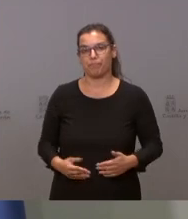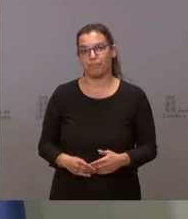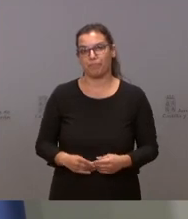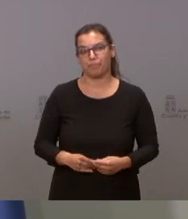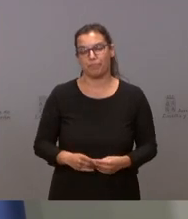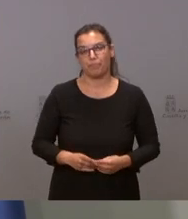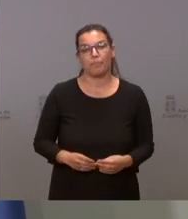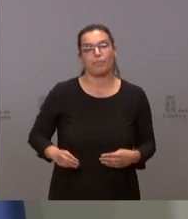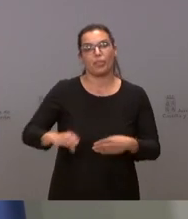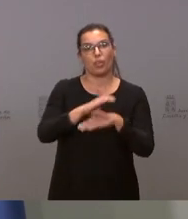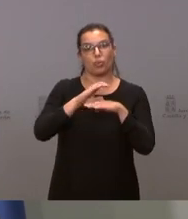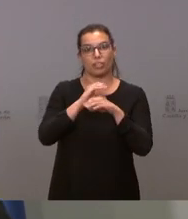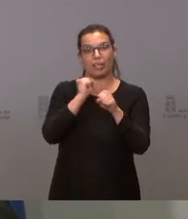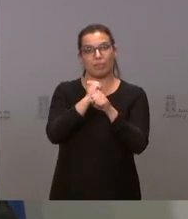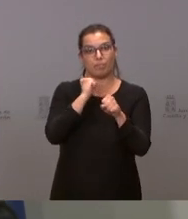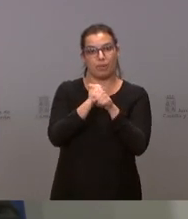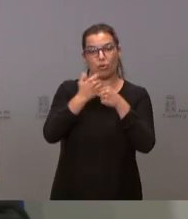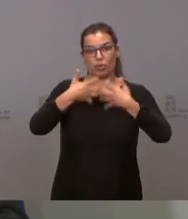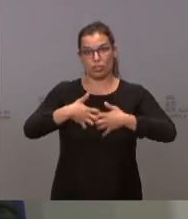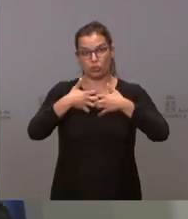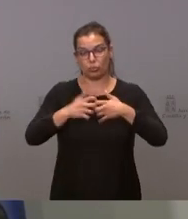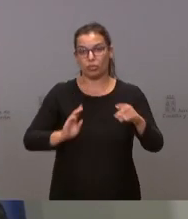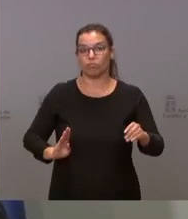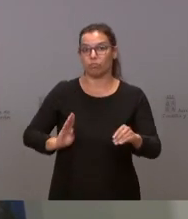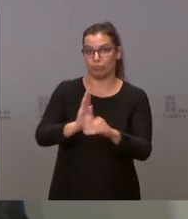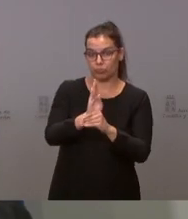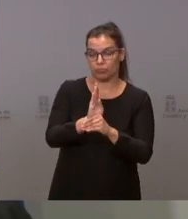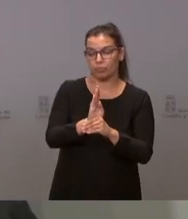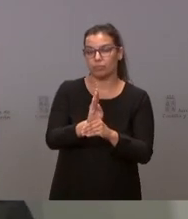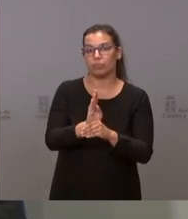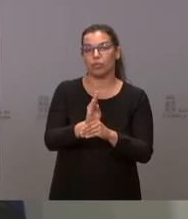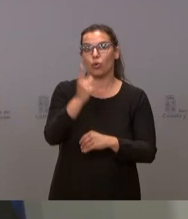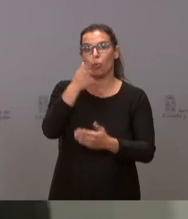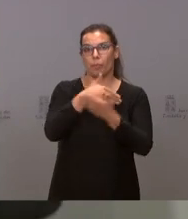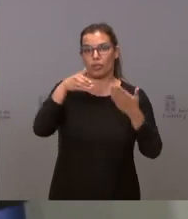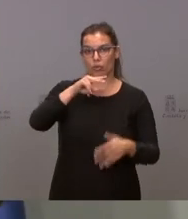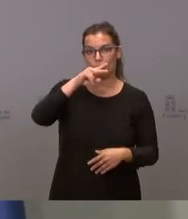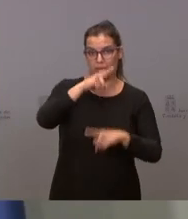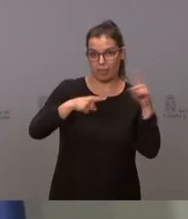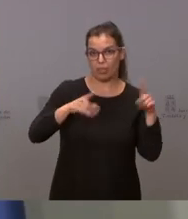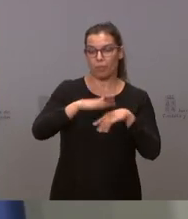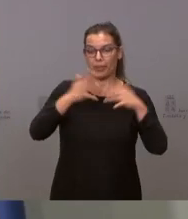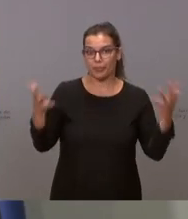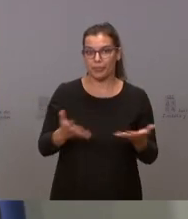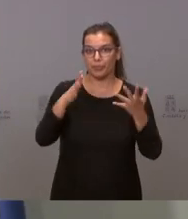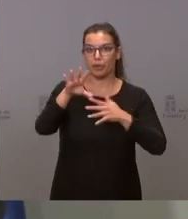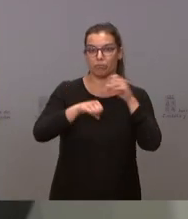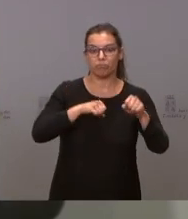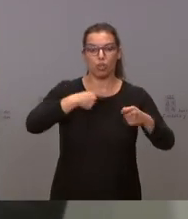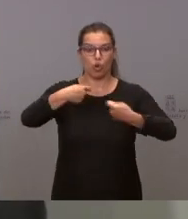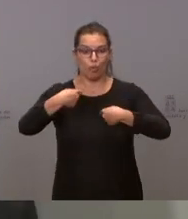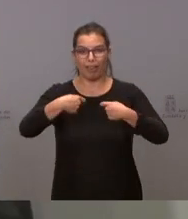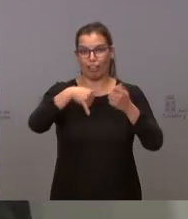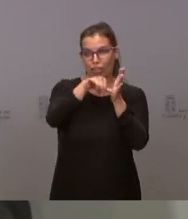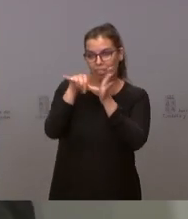La Consejería de Empleo e Industria destina un millón y medio para incentivar el consumo y reactivar el comercio de proximidad